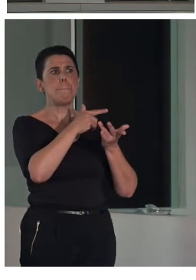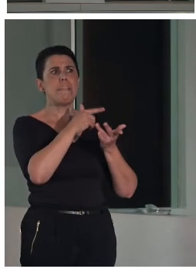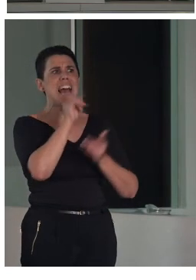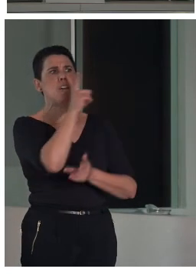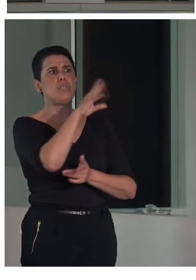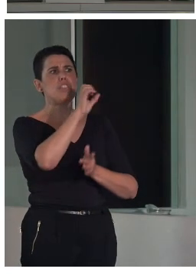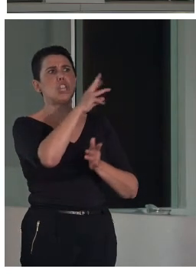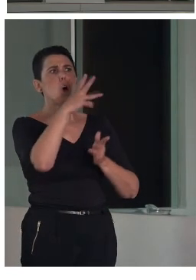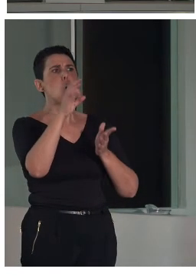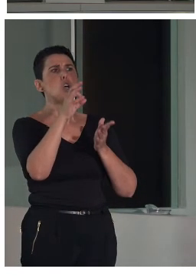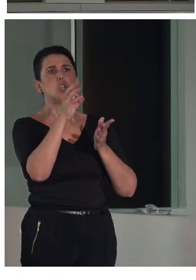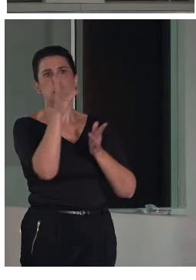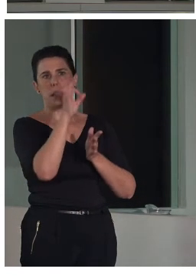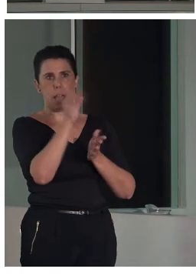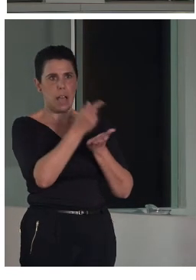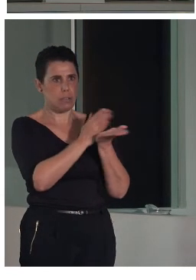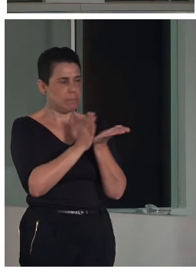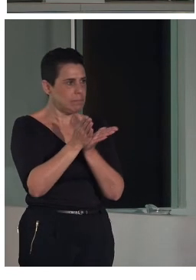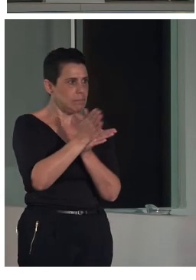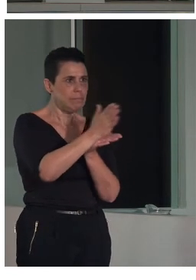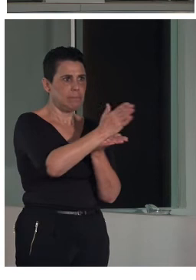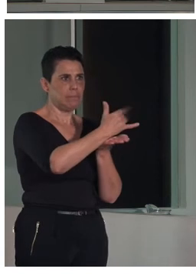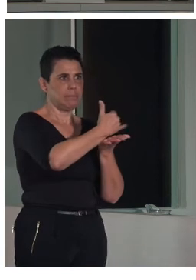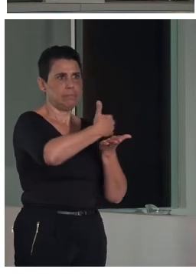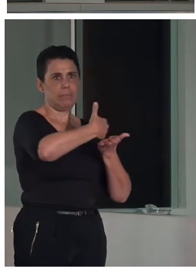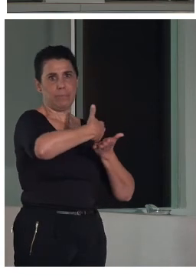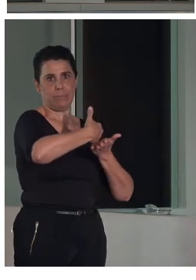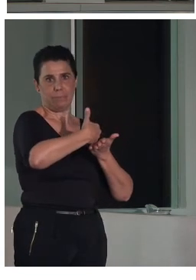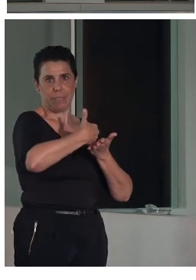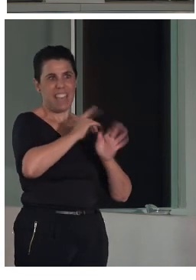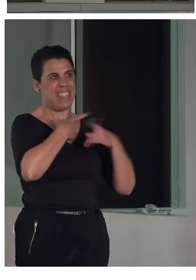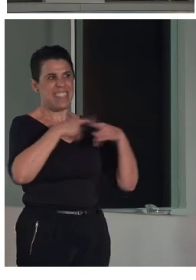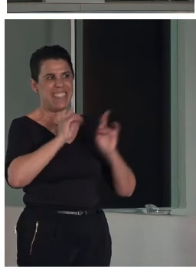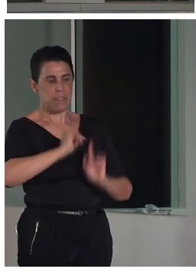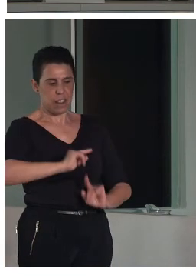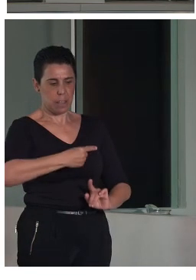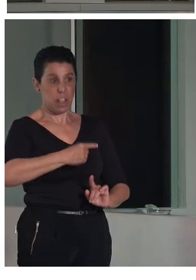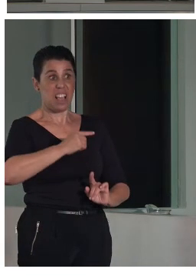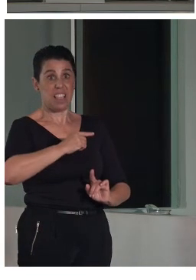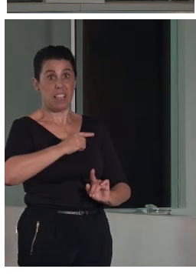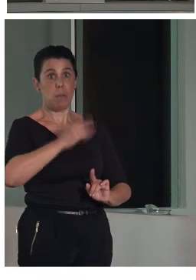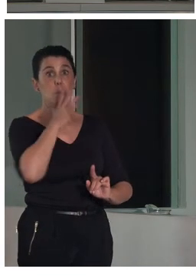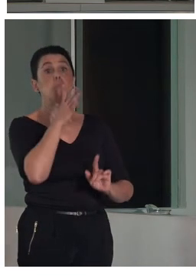respecto a cómo está en la planta 1. ¿Por qué? ¿Qué hacemos cuando estamos utilizando un plano?